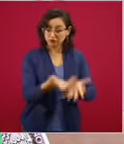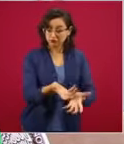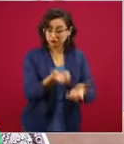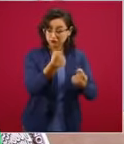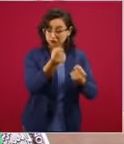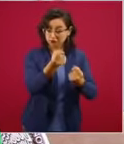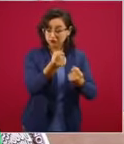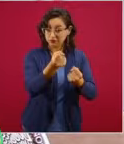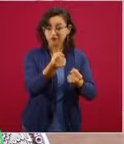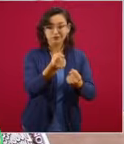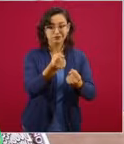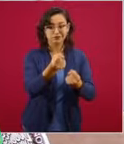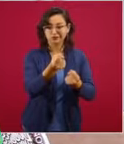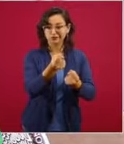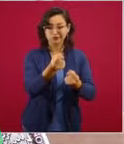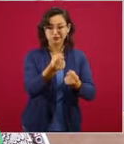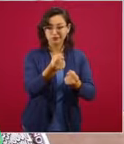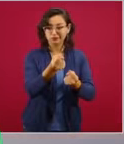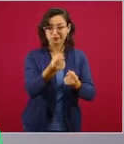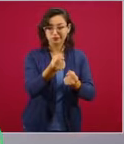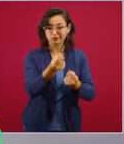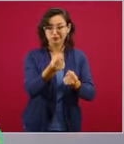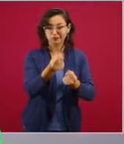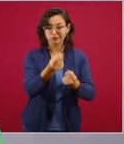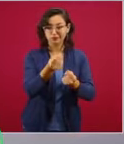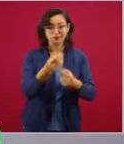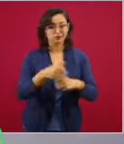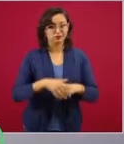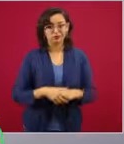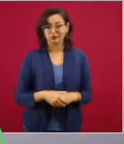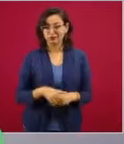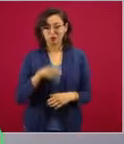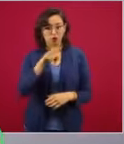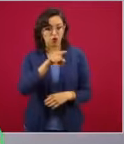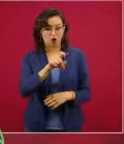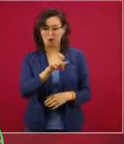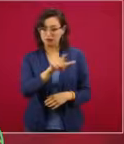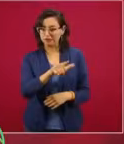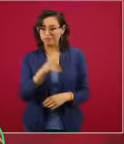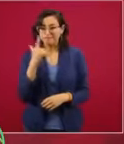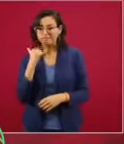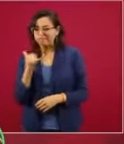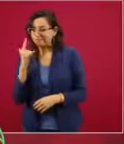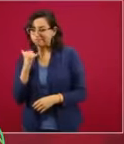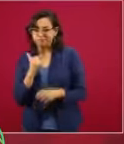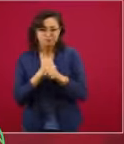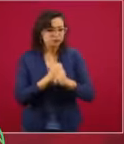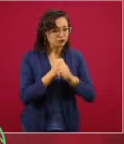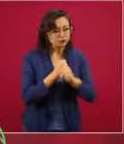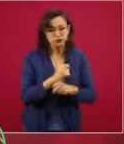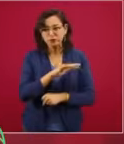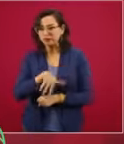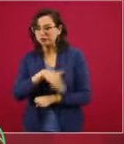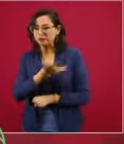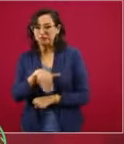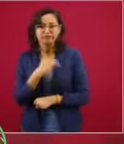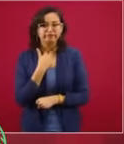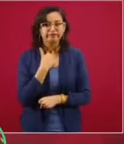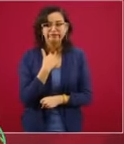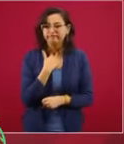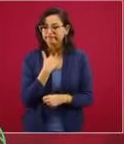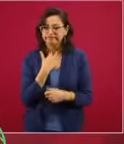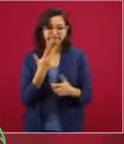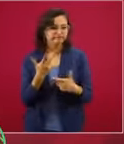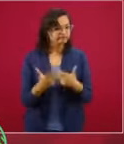No, ahí ve cómo le hace, padece, sufre y